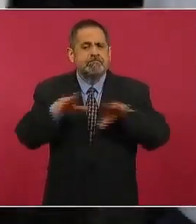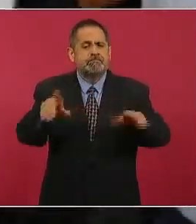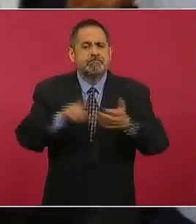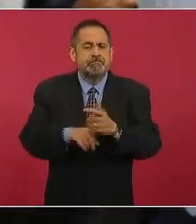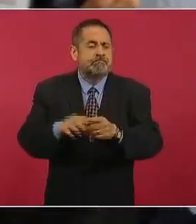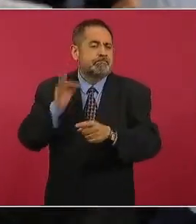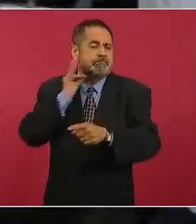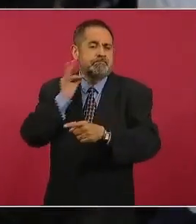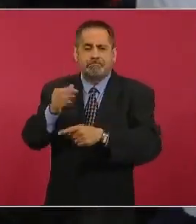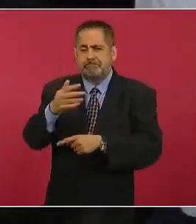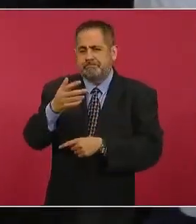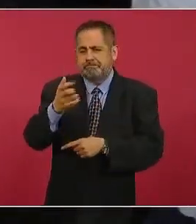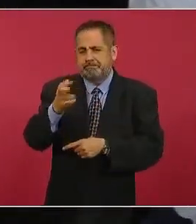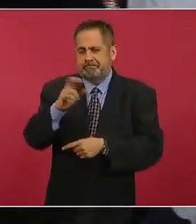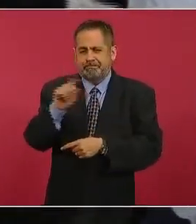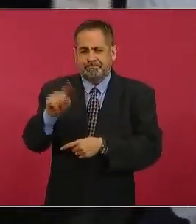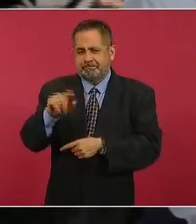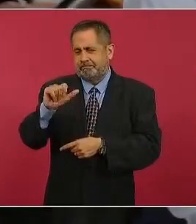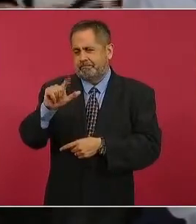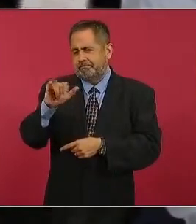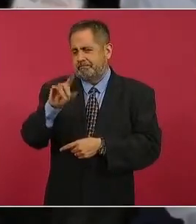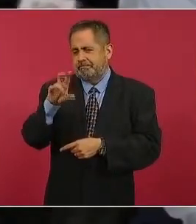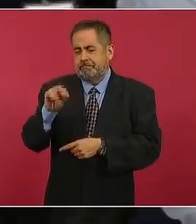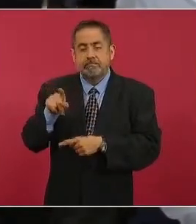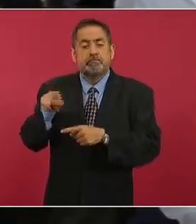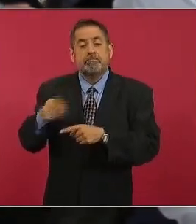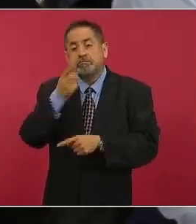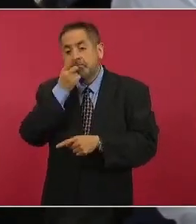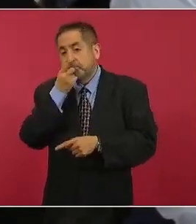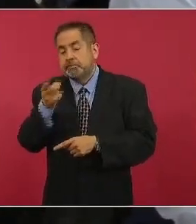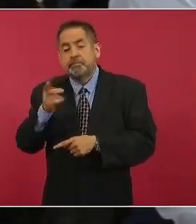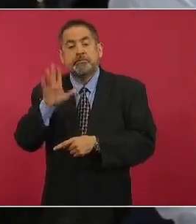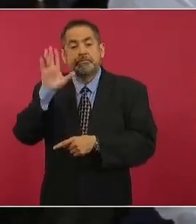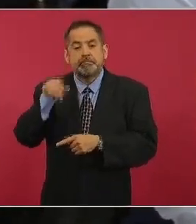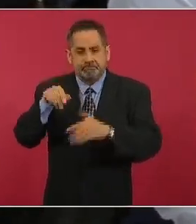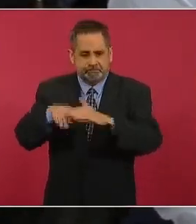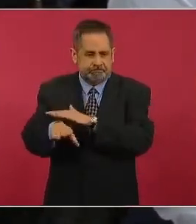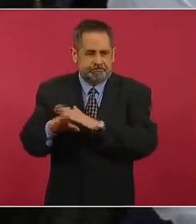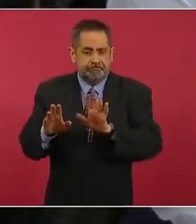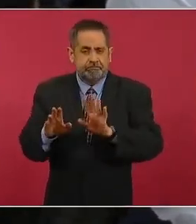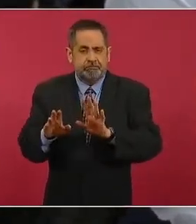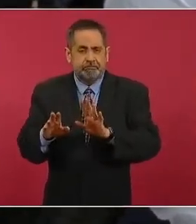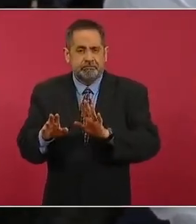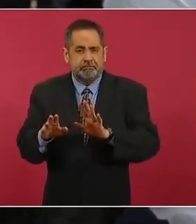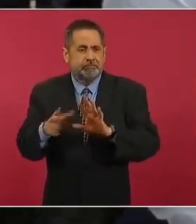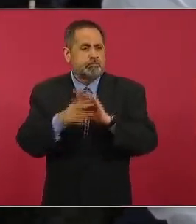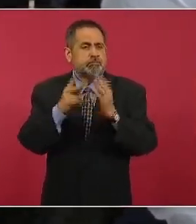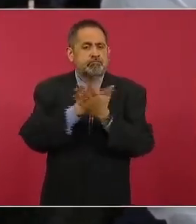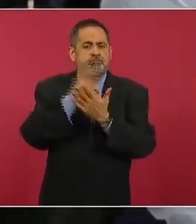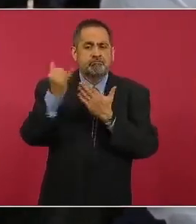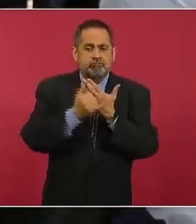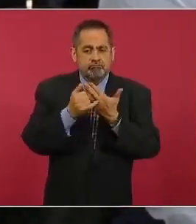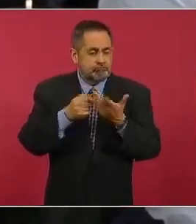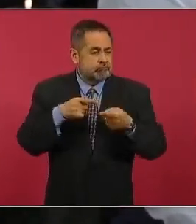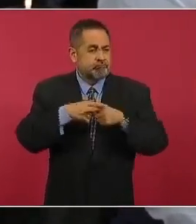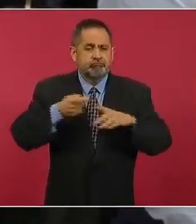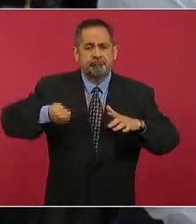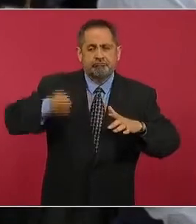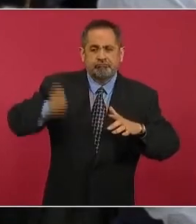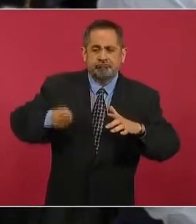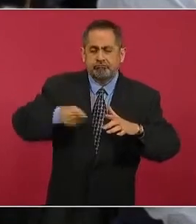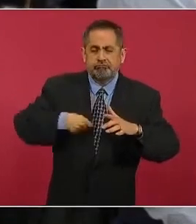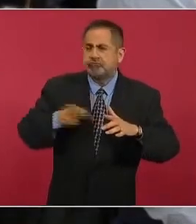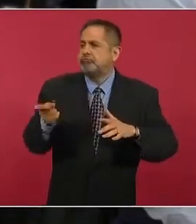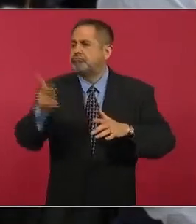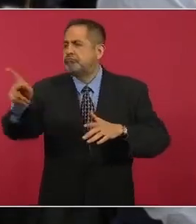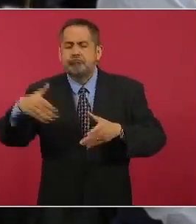del fiscal Gers Manero donde él aparentemente tiene acceso de manera indebida a un proyecto de resolución de la corte sobre el